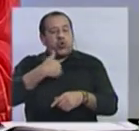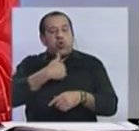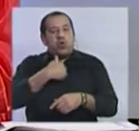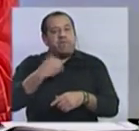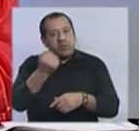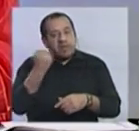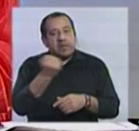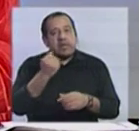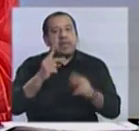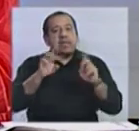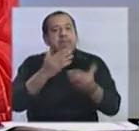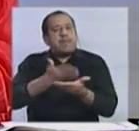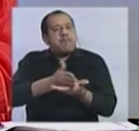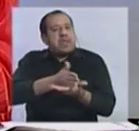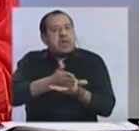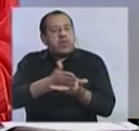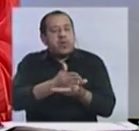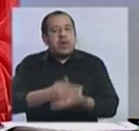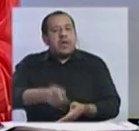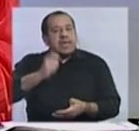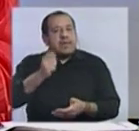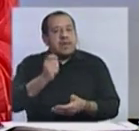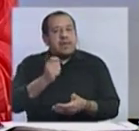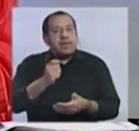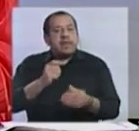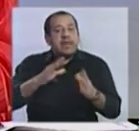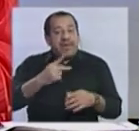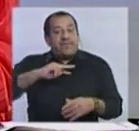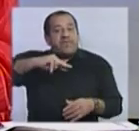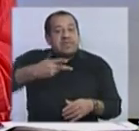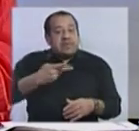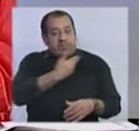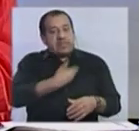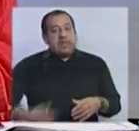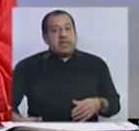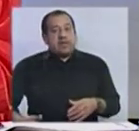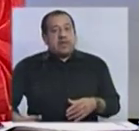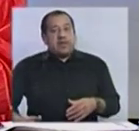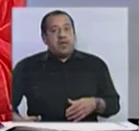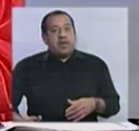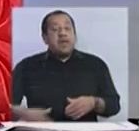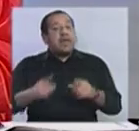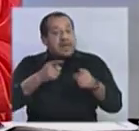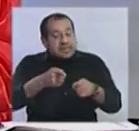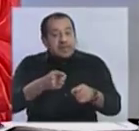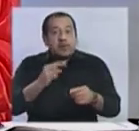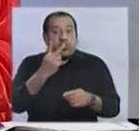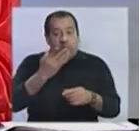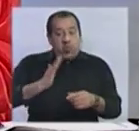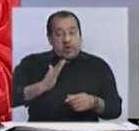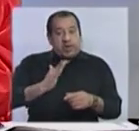articulación quien asuma la vicepresidencia, es decir, la presidencia del Parlamento. En este caso, dos mujeres,